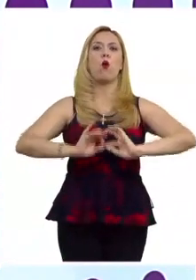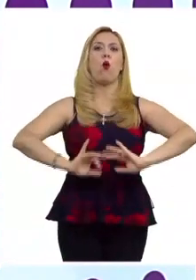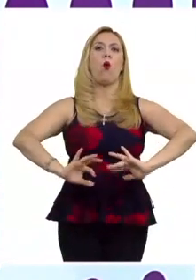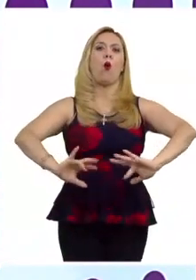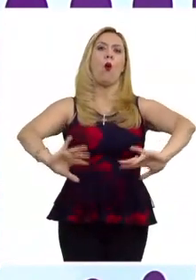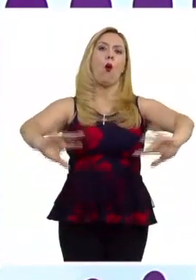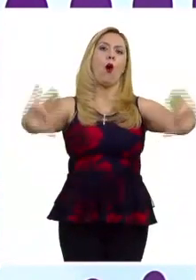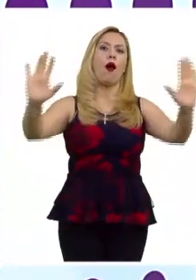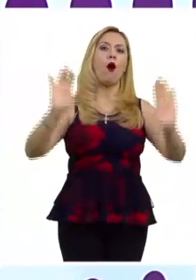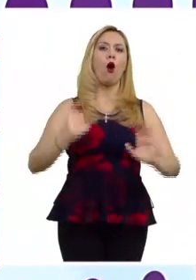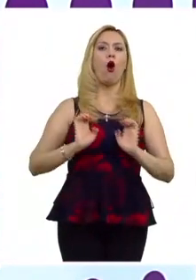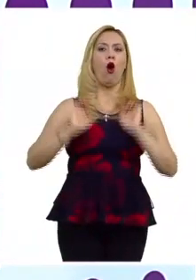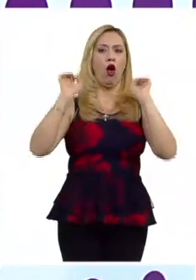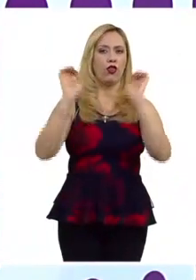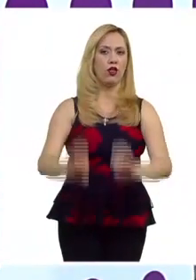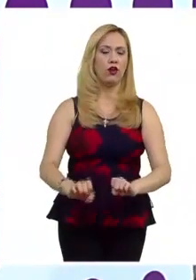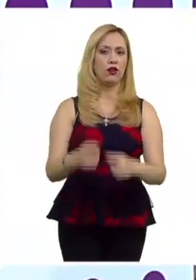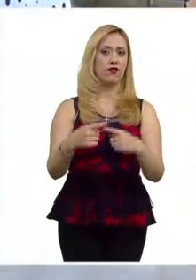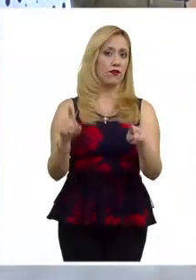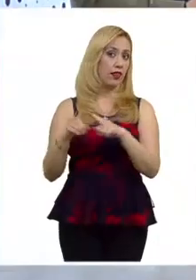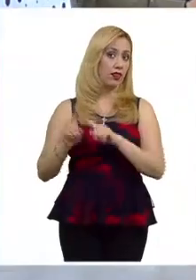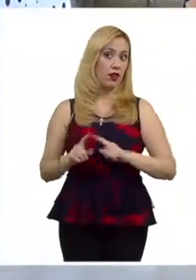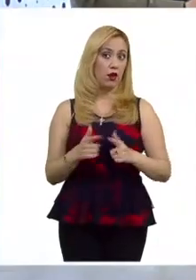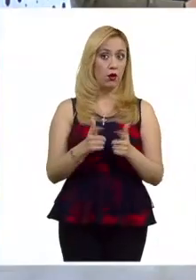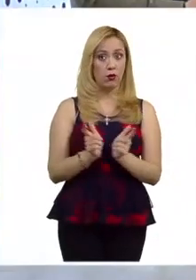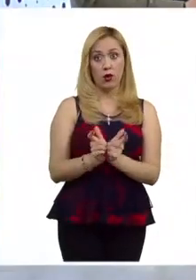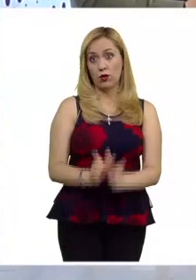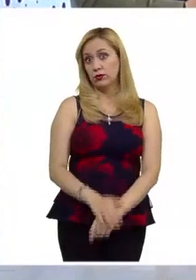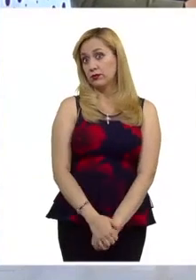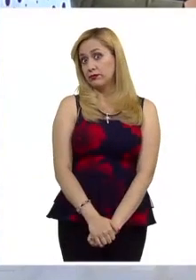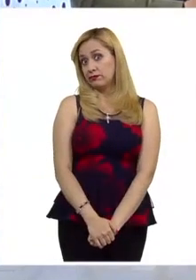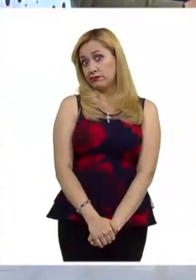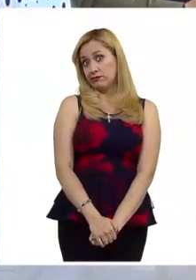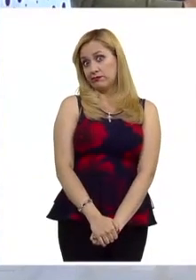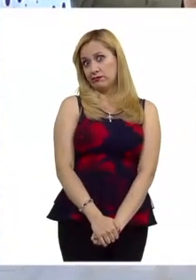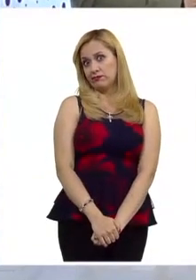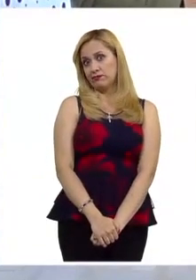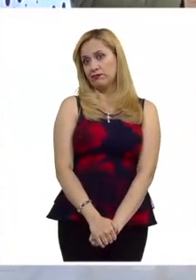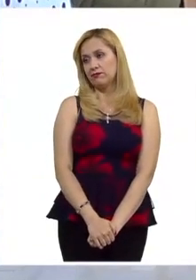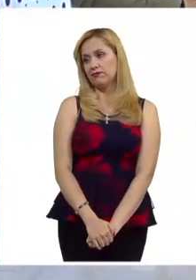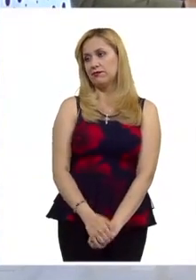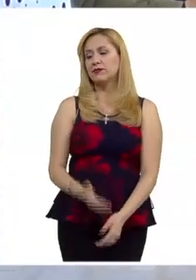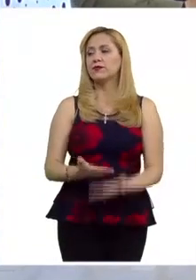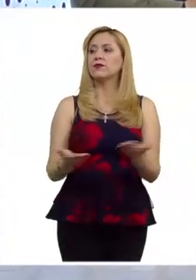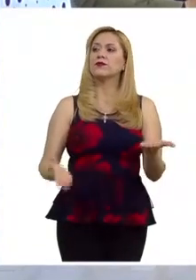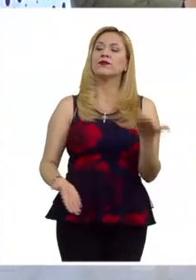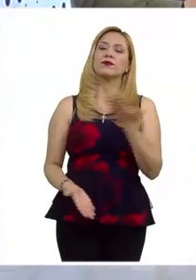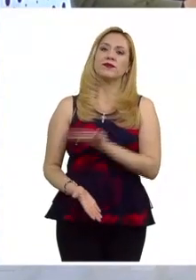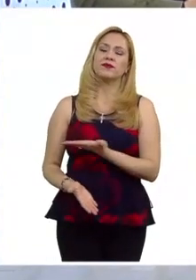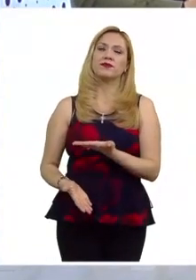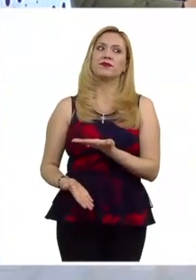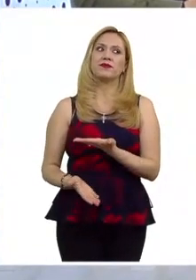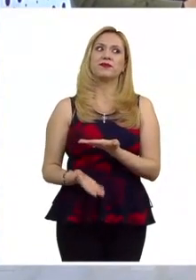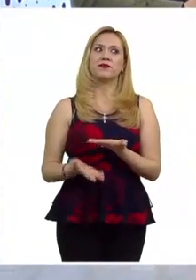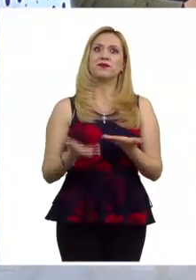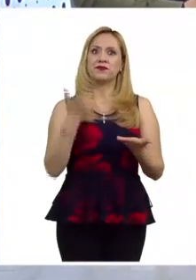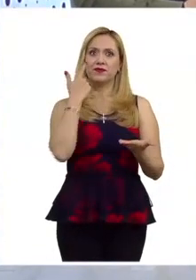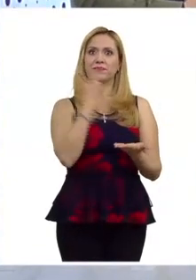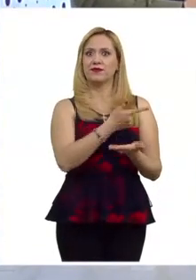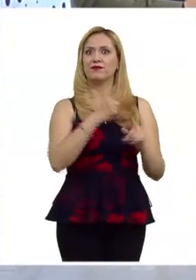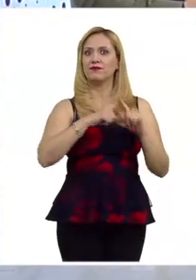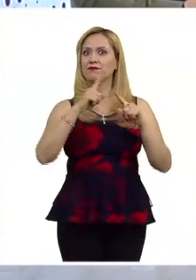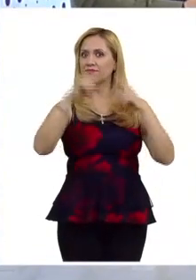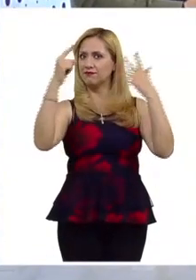sectores sociales. Creo que María Leopoldo está poniendo sobre la mesa ya las distintas